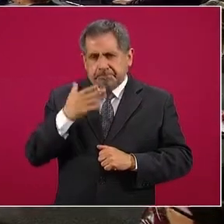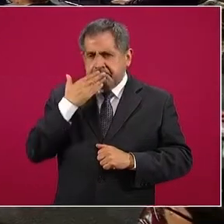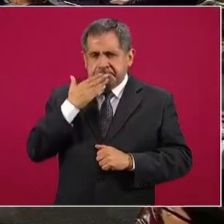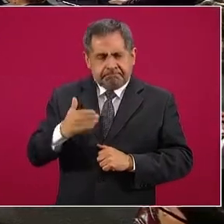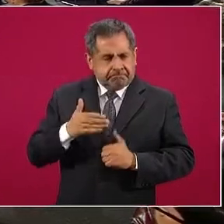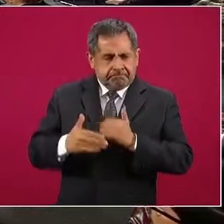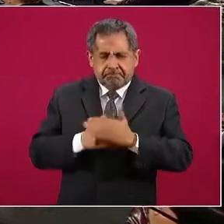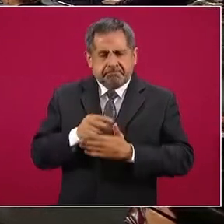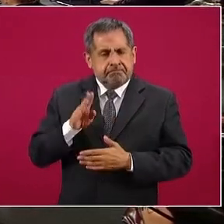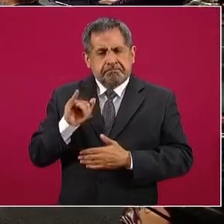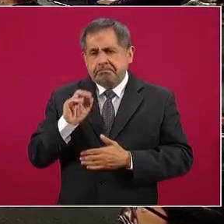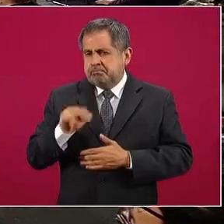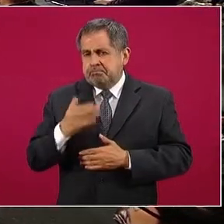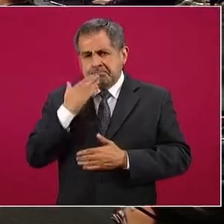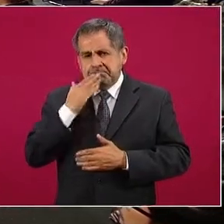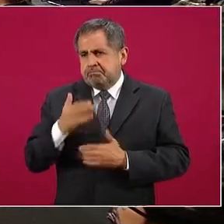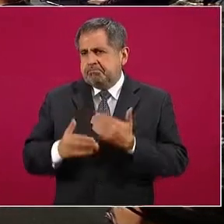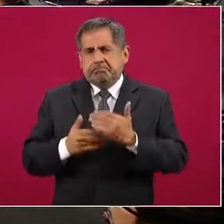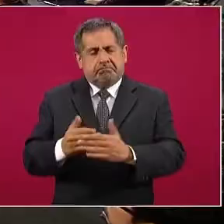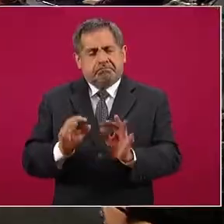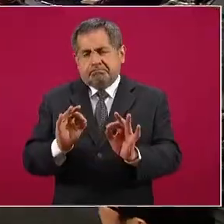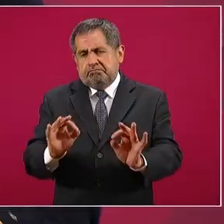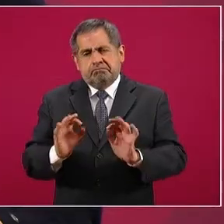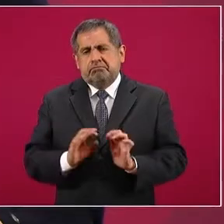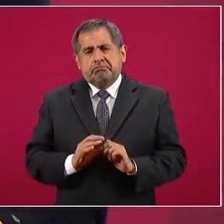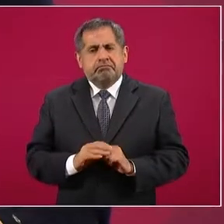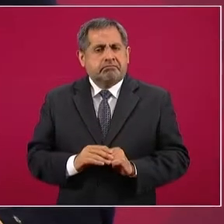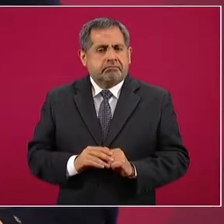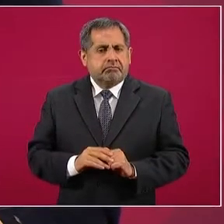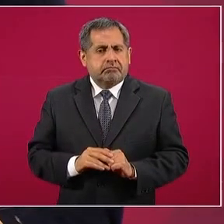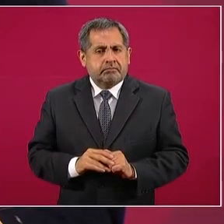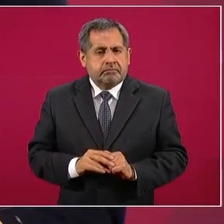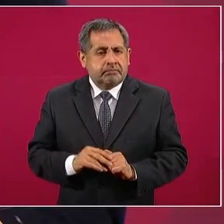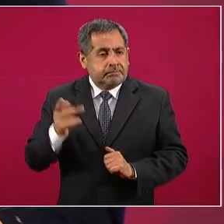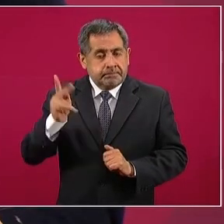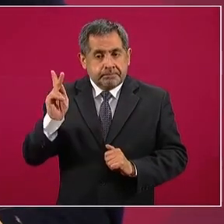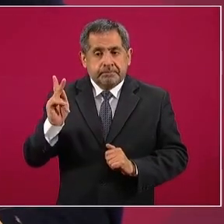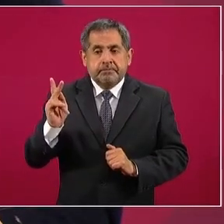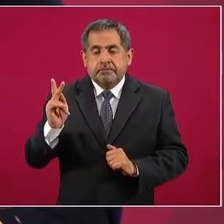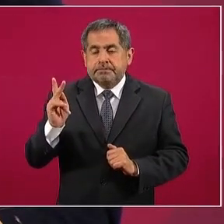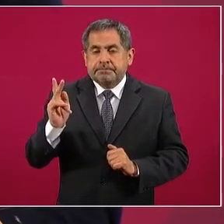pero